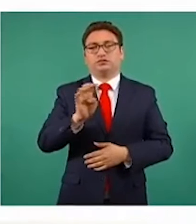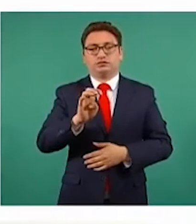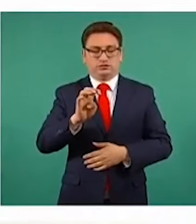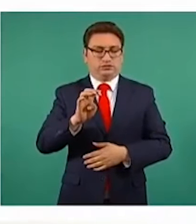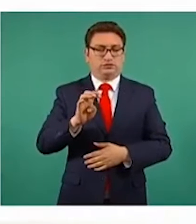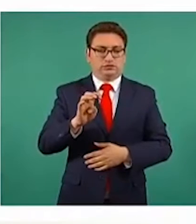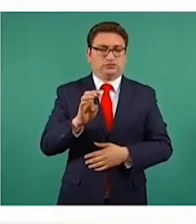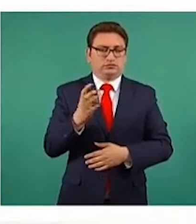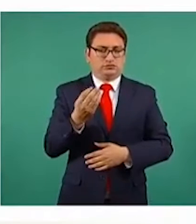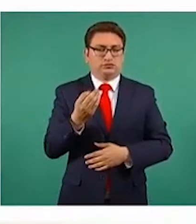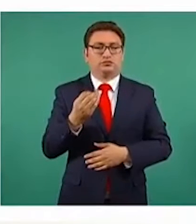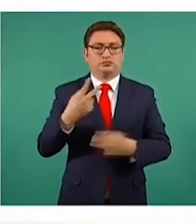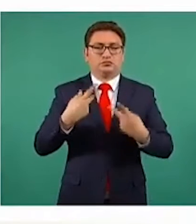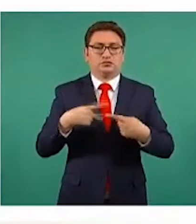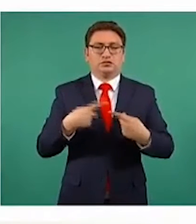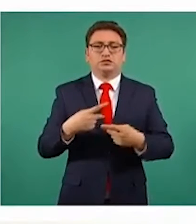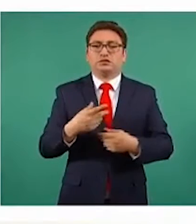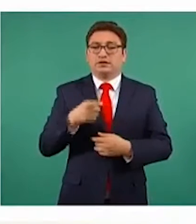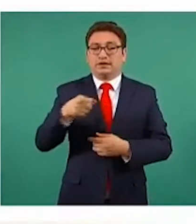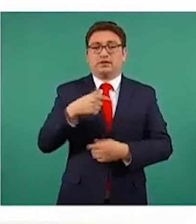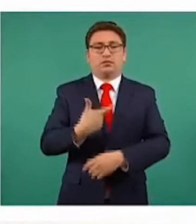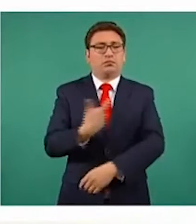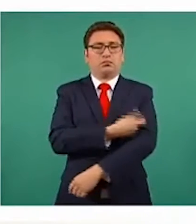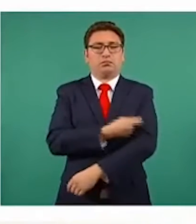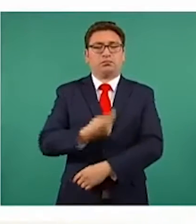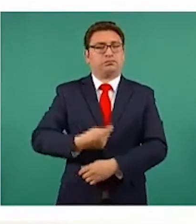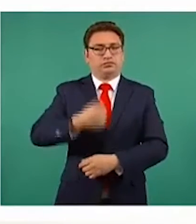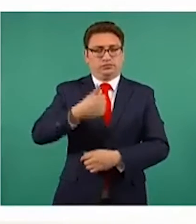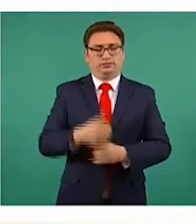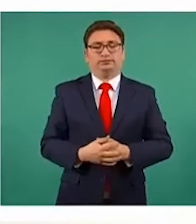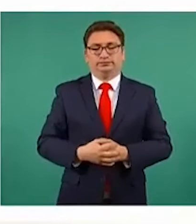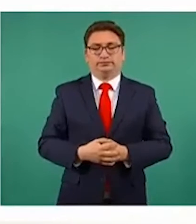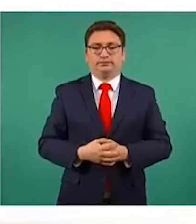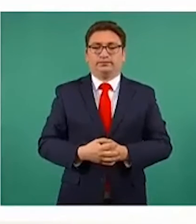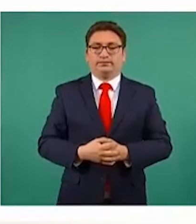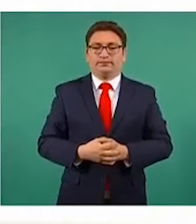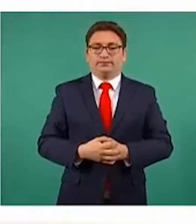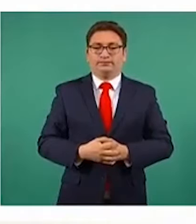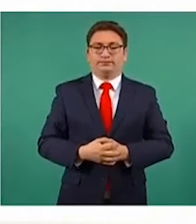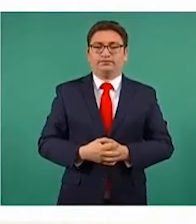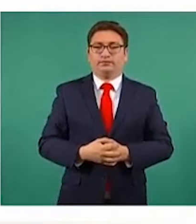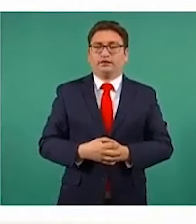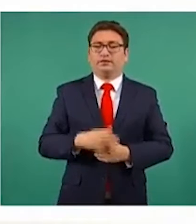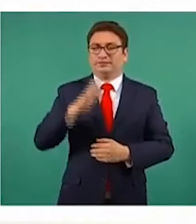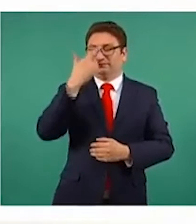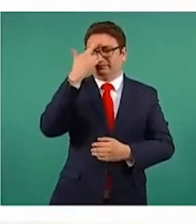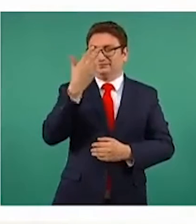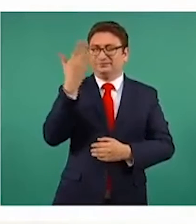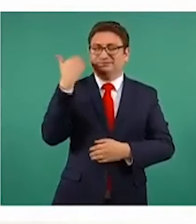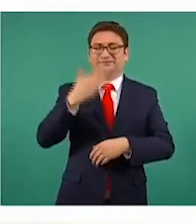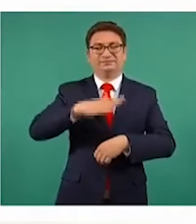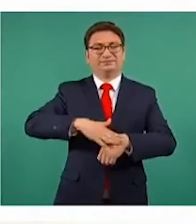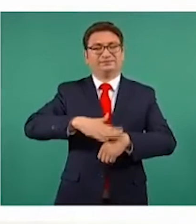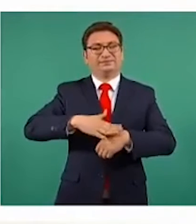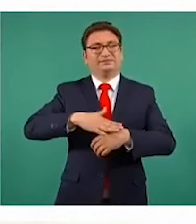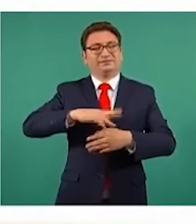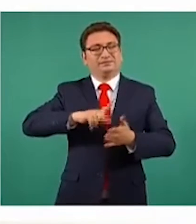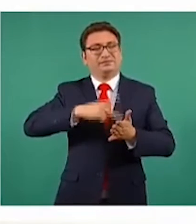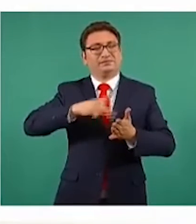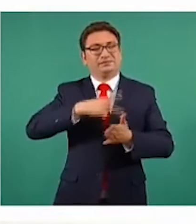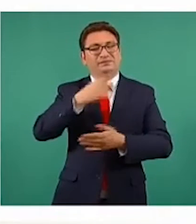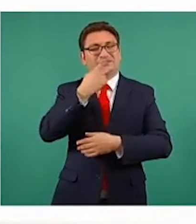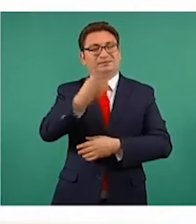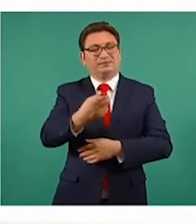que ya tienen al menos la primera dosis. Y recordar algo que comentábamos varias veces a lo largo del programa de